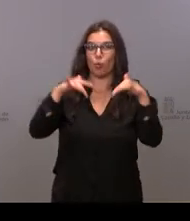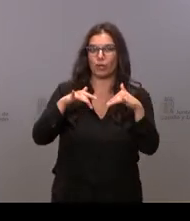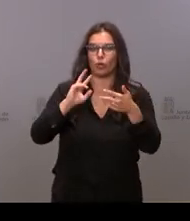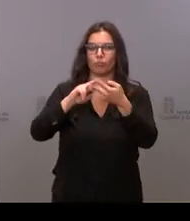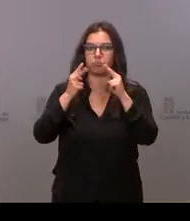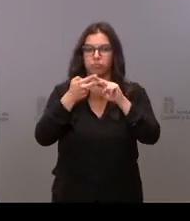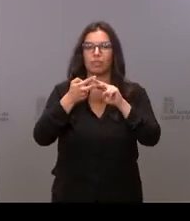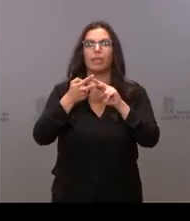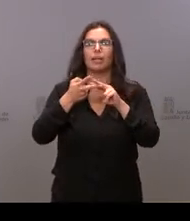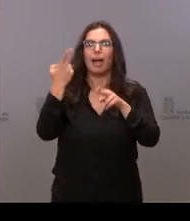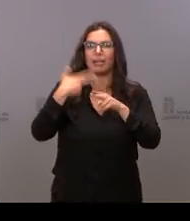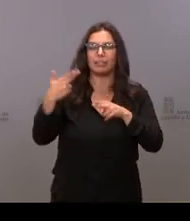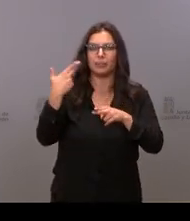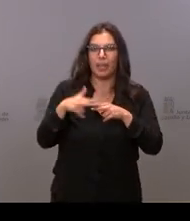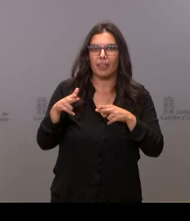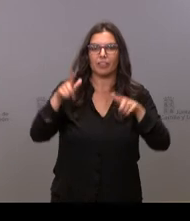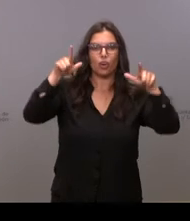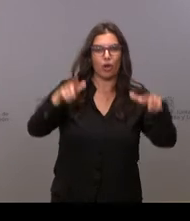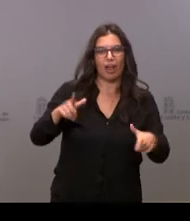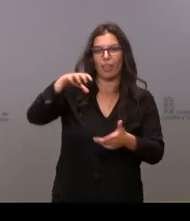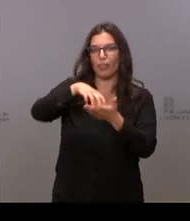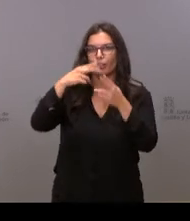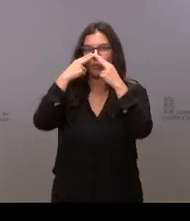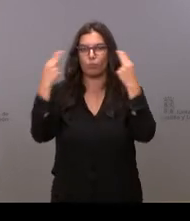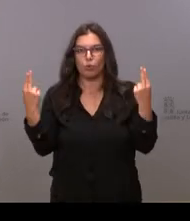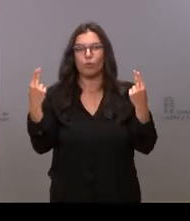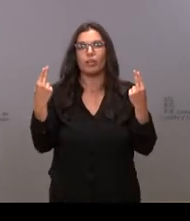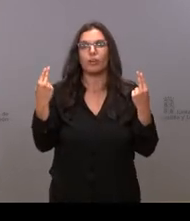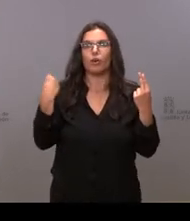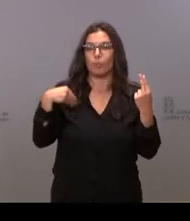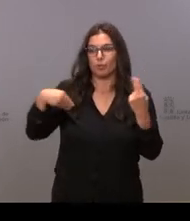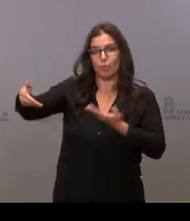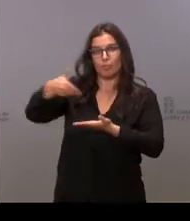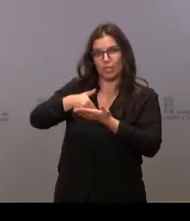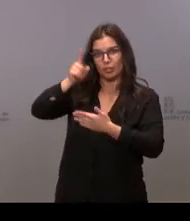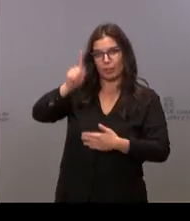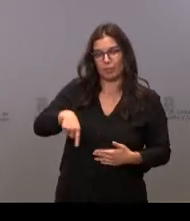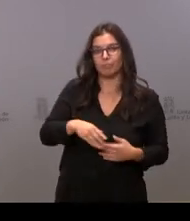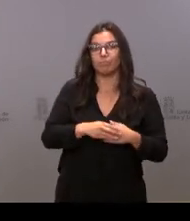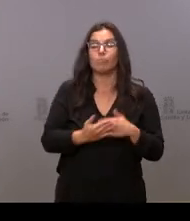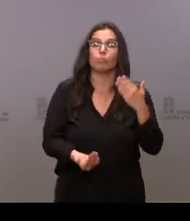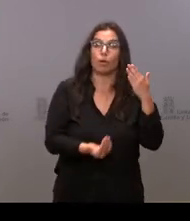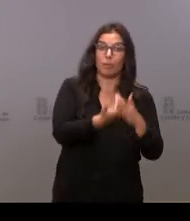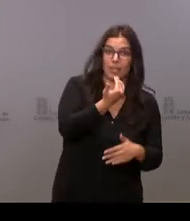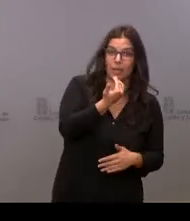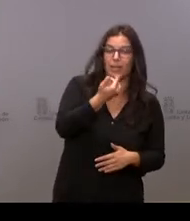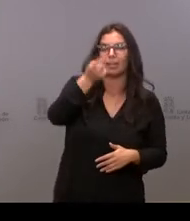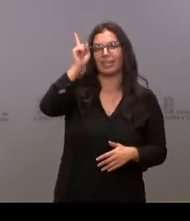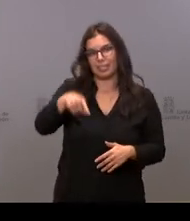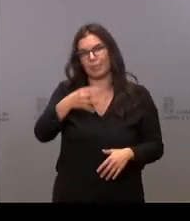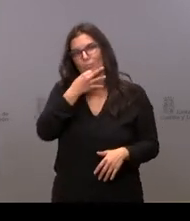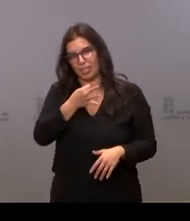en locales y en centros públicos, como muy bien se nos ha dicho, por la mañana y, por supuesto,